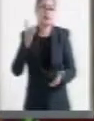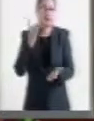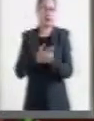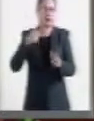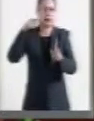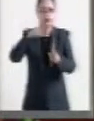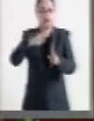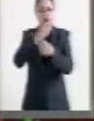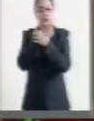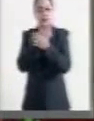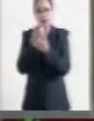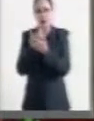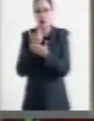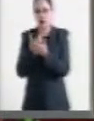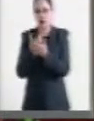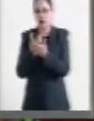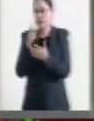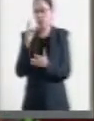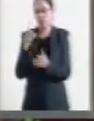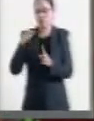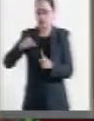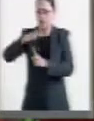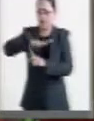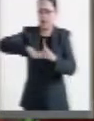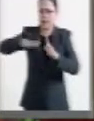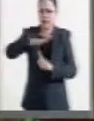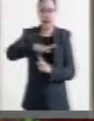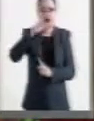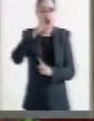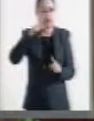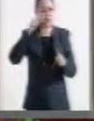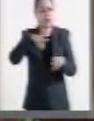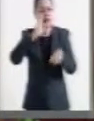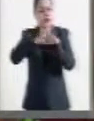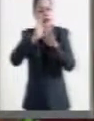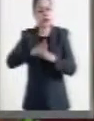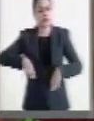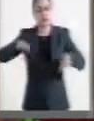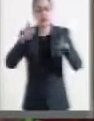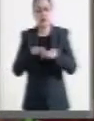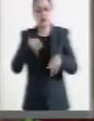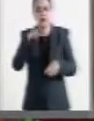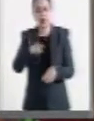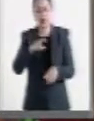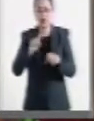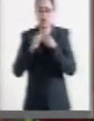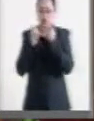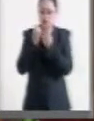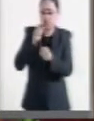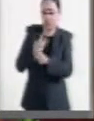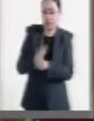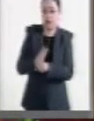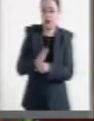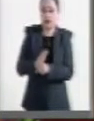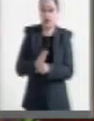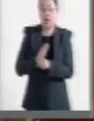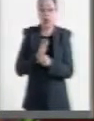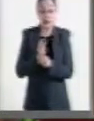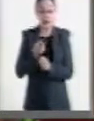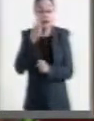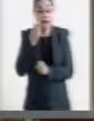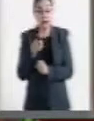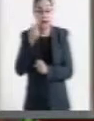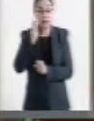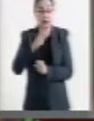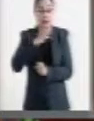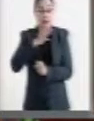económico y ambiental, sino uno que es muy importante y que es el social. El inesperado descenso